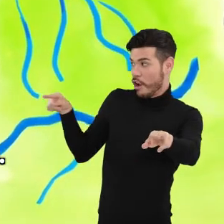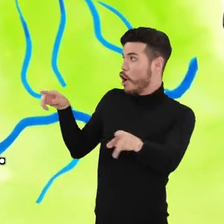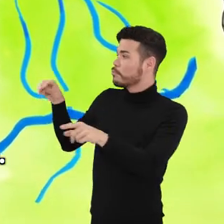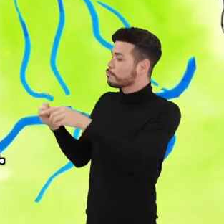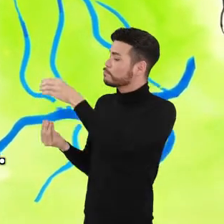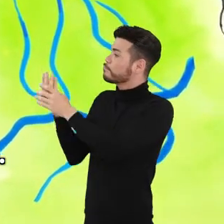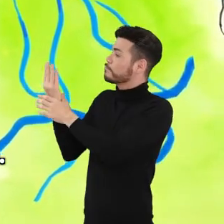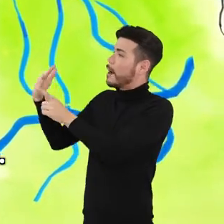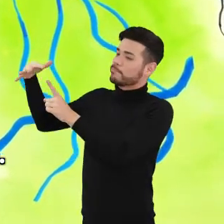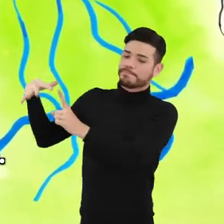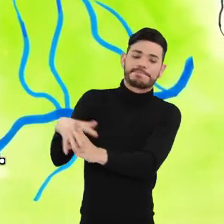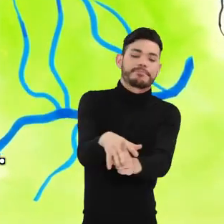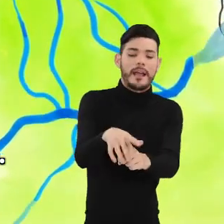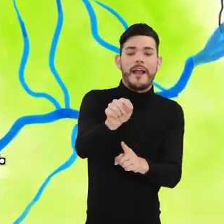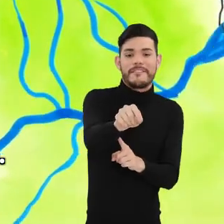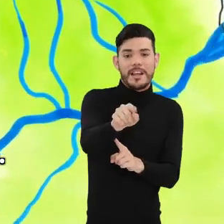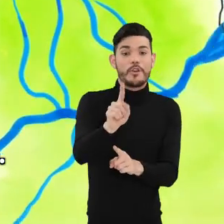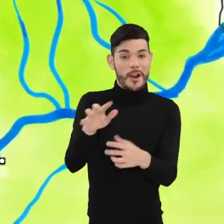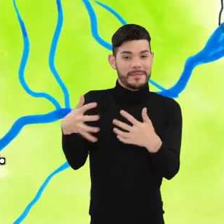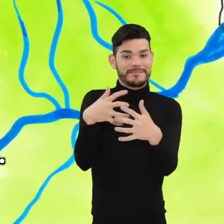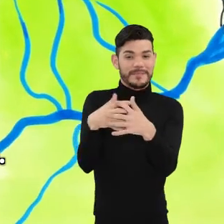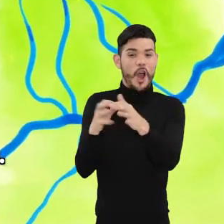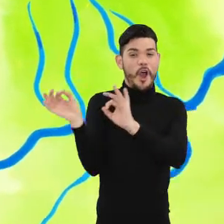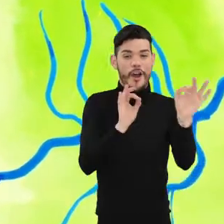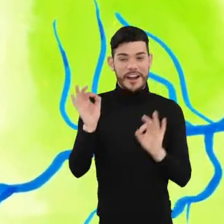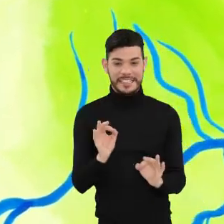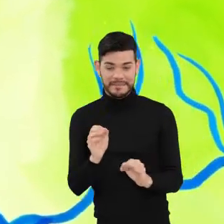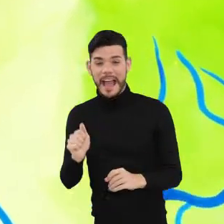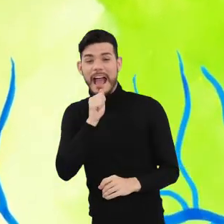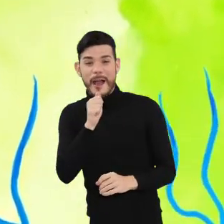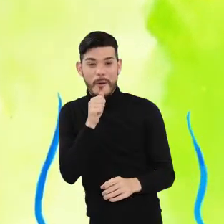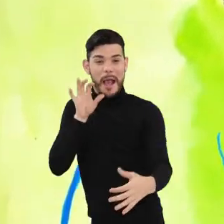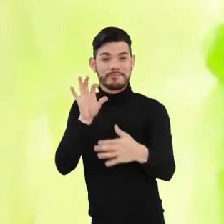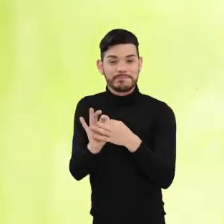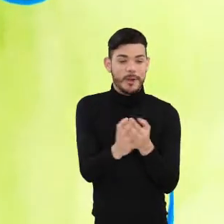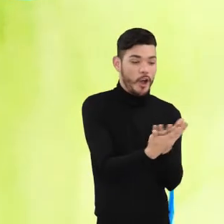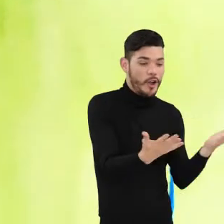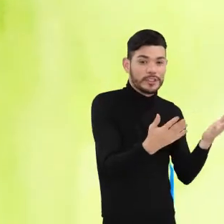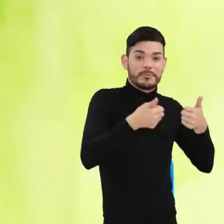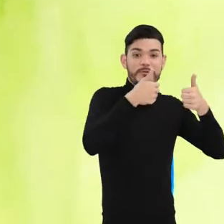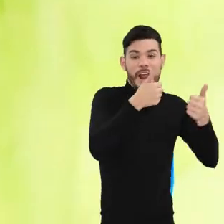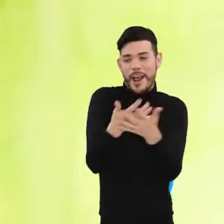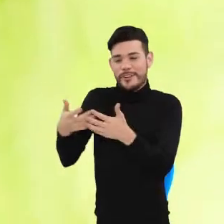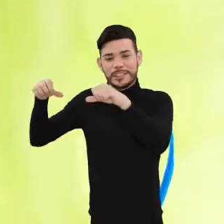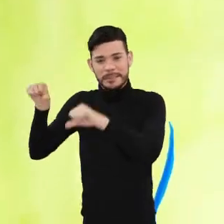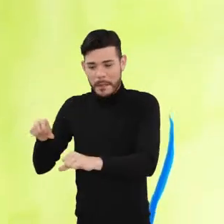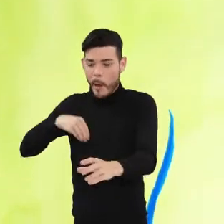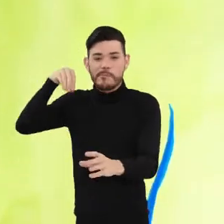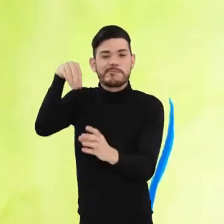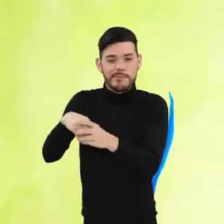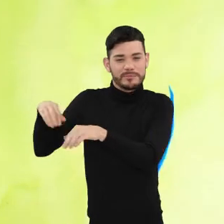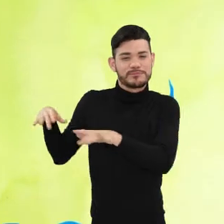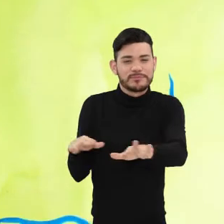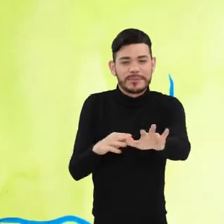repercute río abajo, pues se trata de un sistema organizado. El agua nos conecta para lo bueno y para lo malo. Transitan historias,